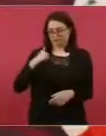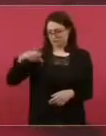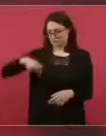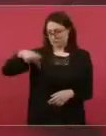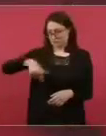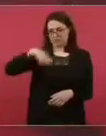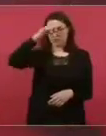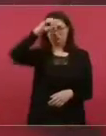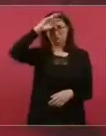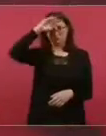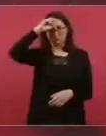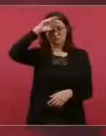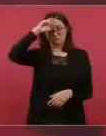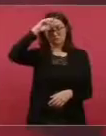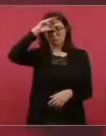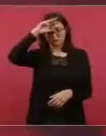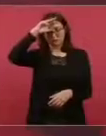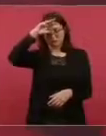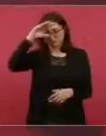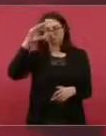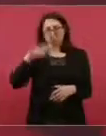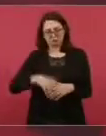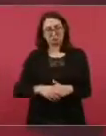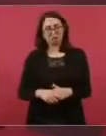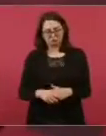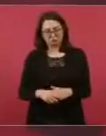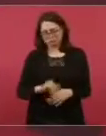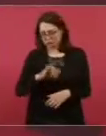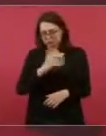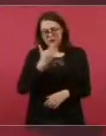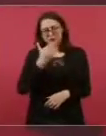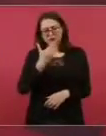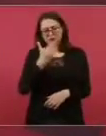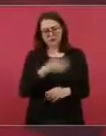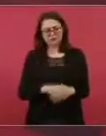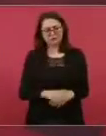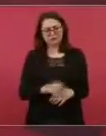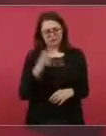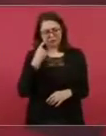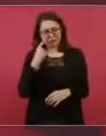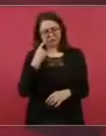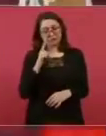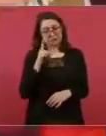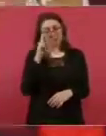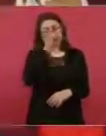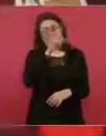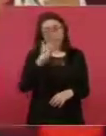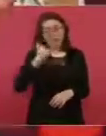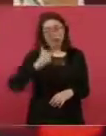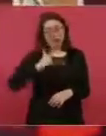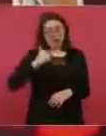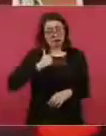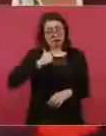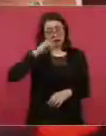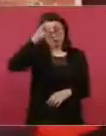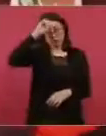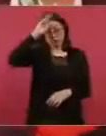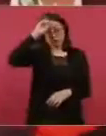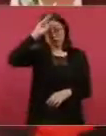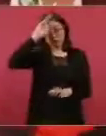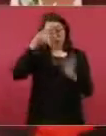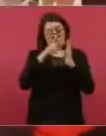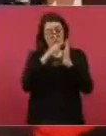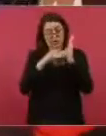Las mismas normas que ustedes aplican, o allá se permite la destrucción completa,